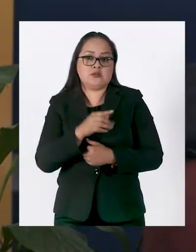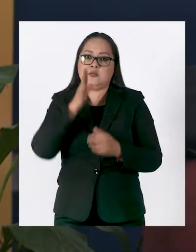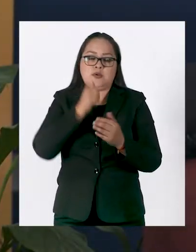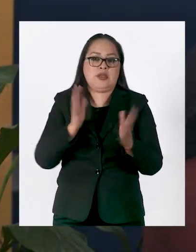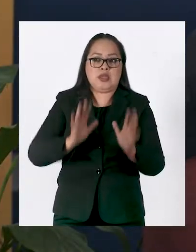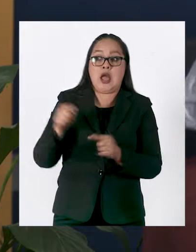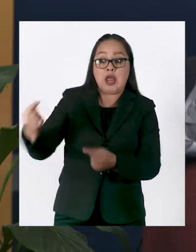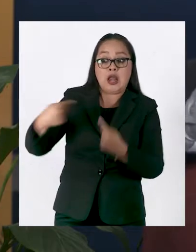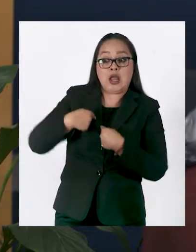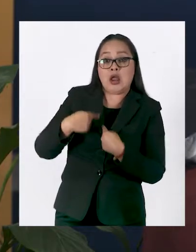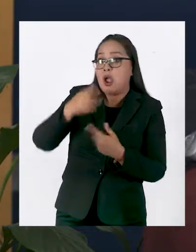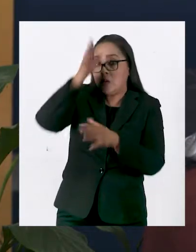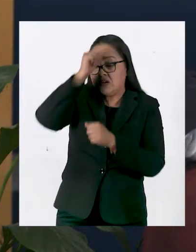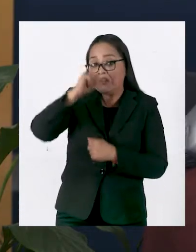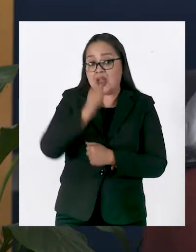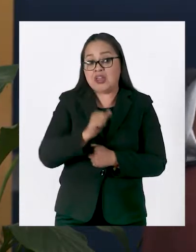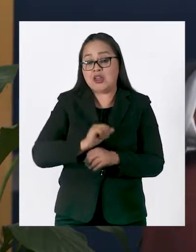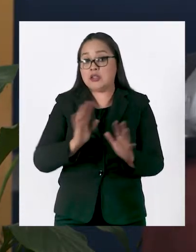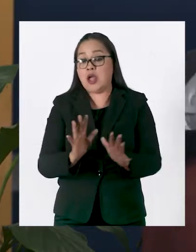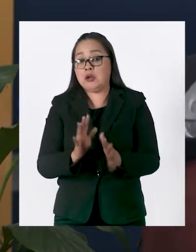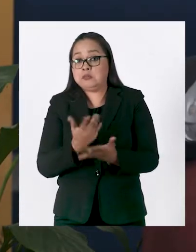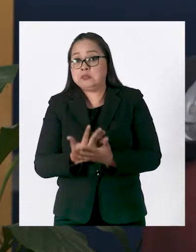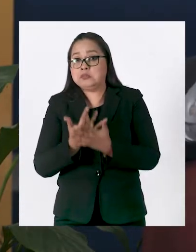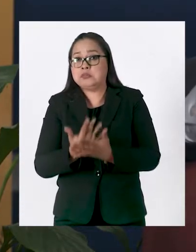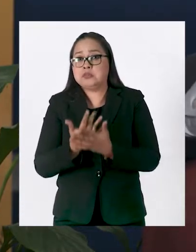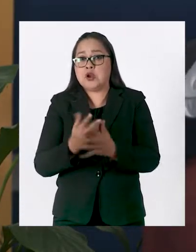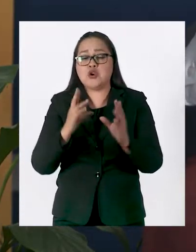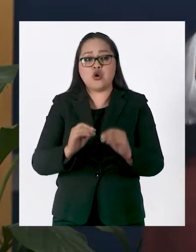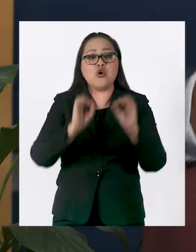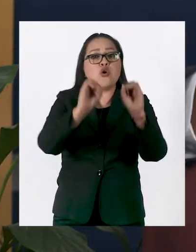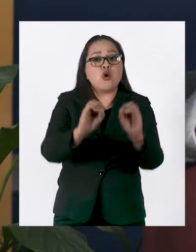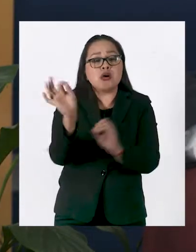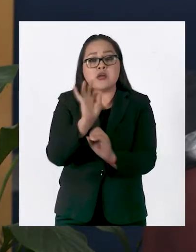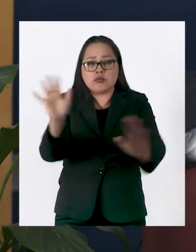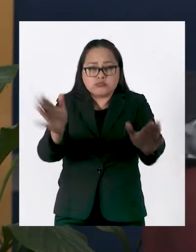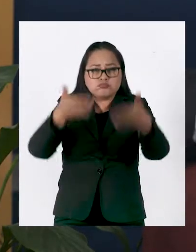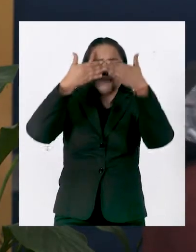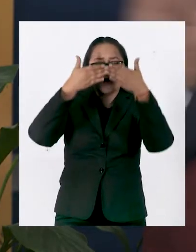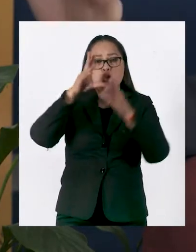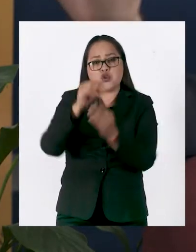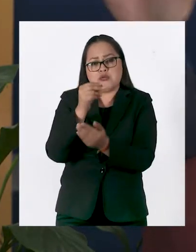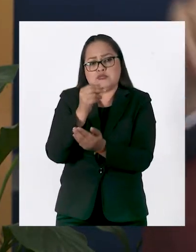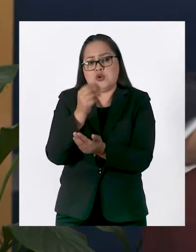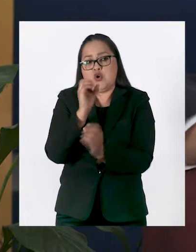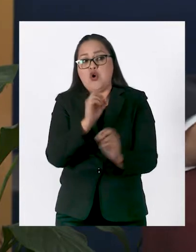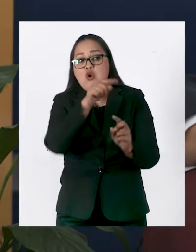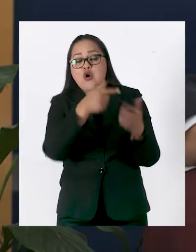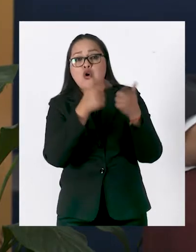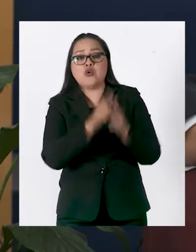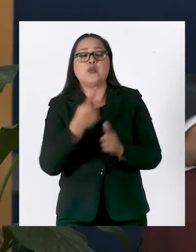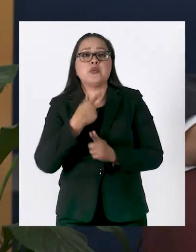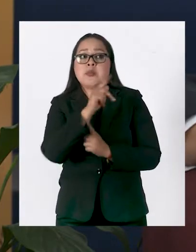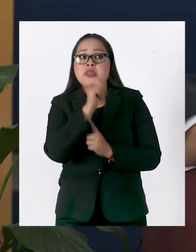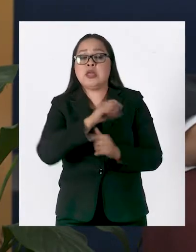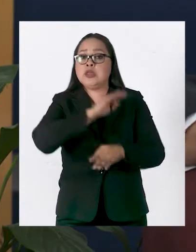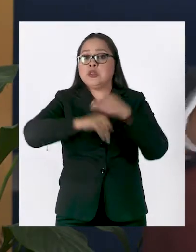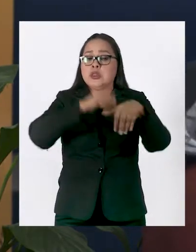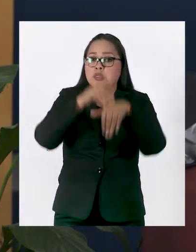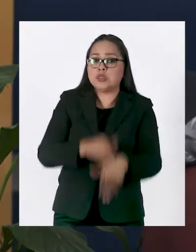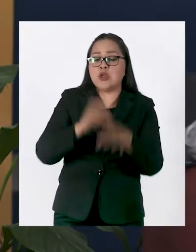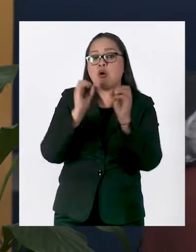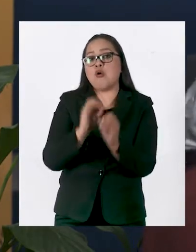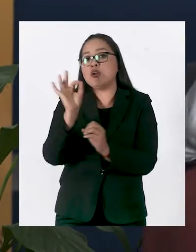consenso hasta donde sea posible, porque tampoco nos podemos detener si se oponen demasiado o ciegamente